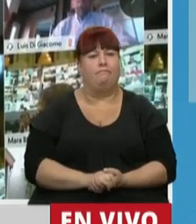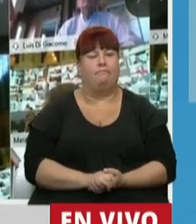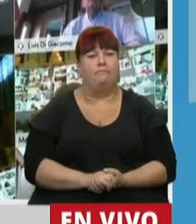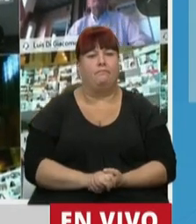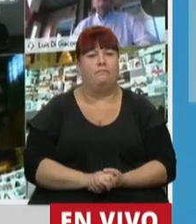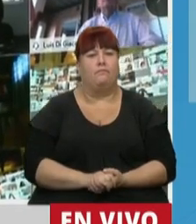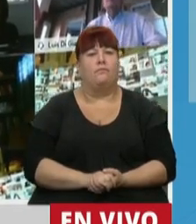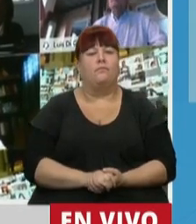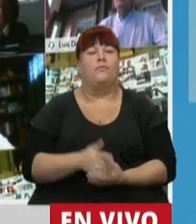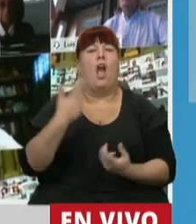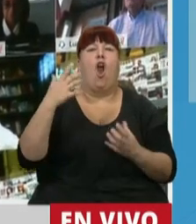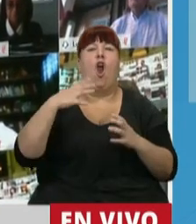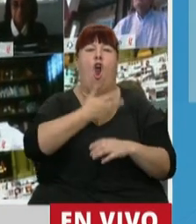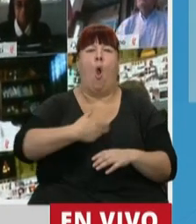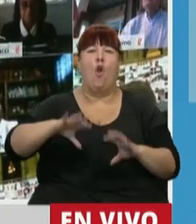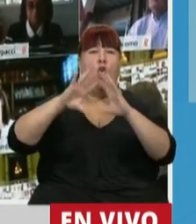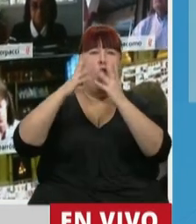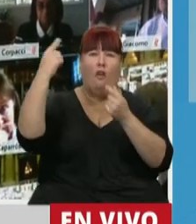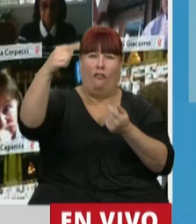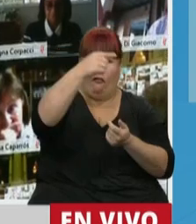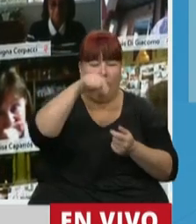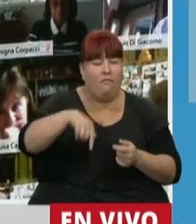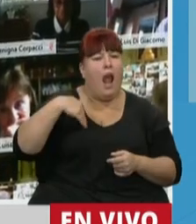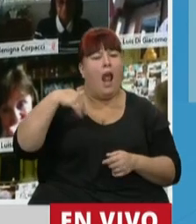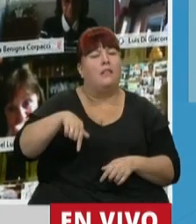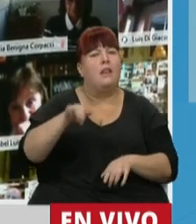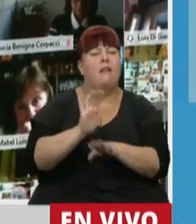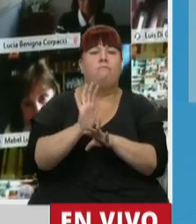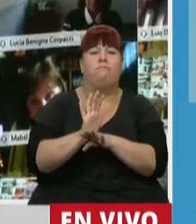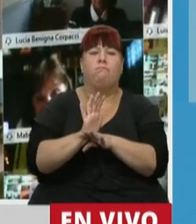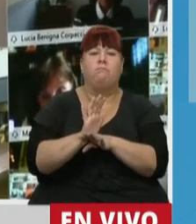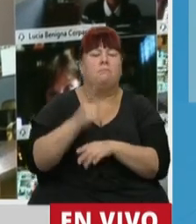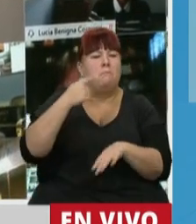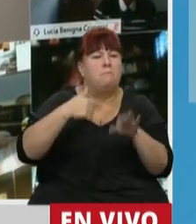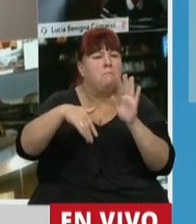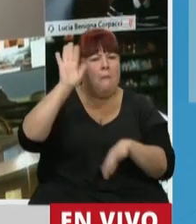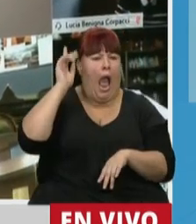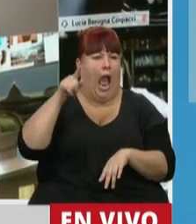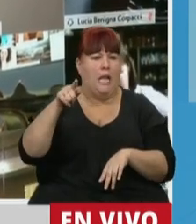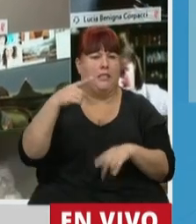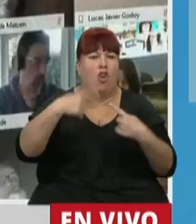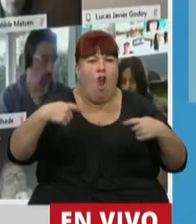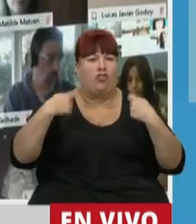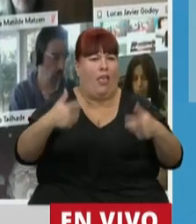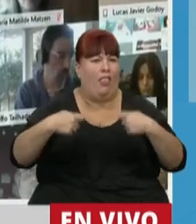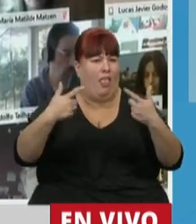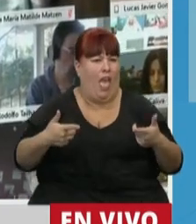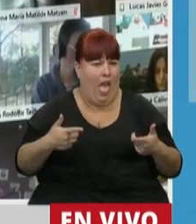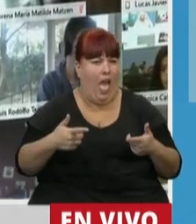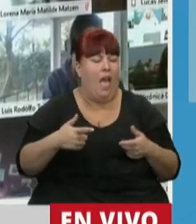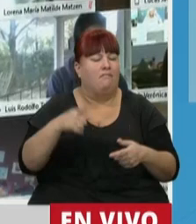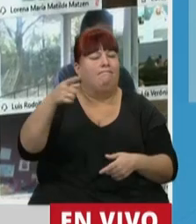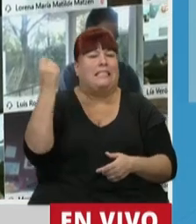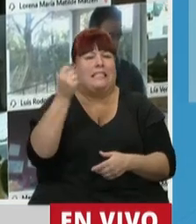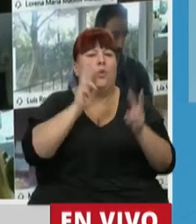dentro de todos los gobiernos del mundo, es uno de los que con mayor cantidad de recursos ha